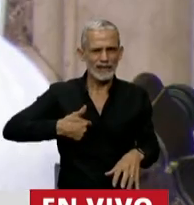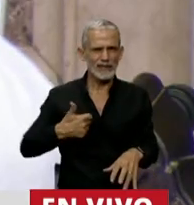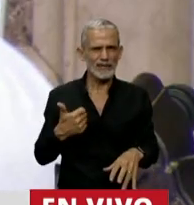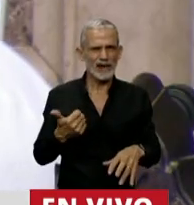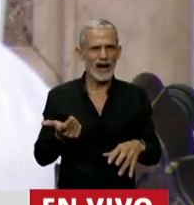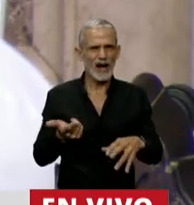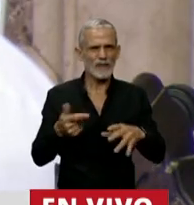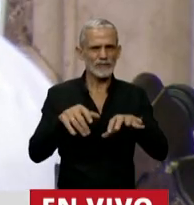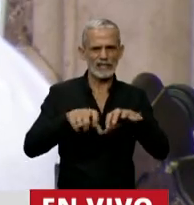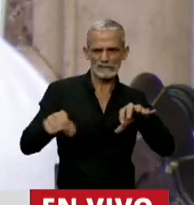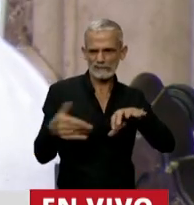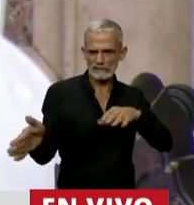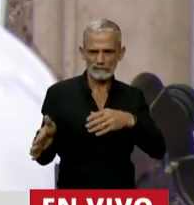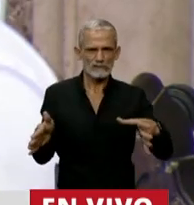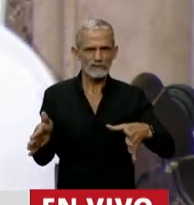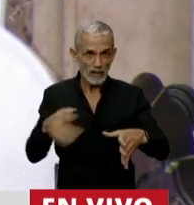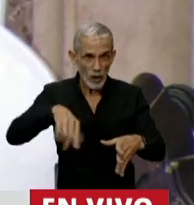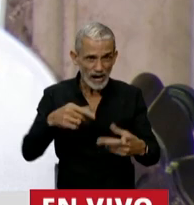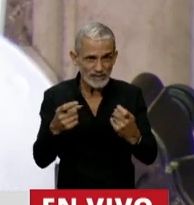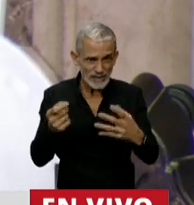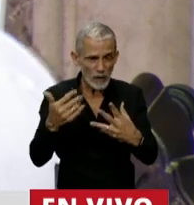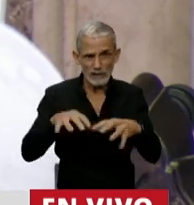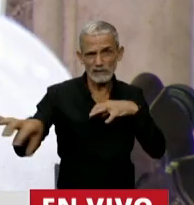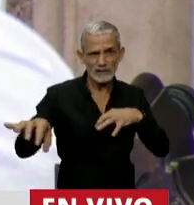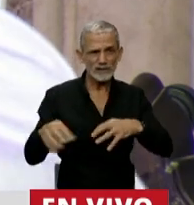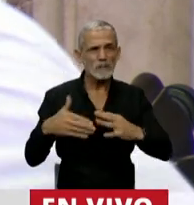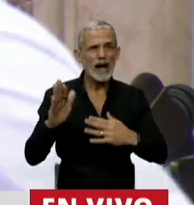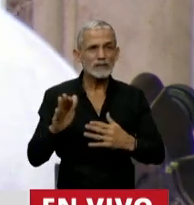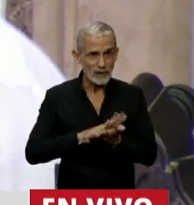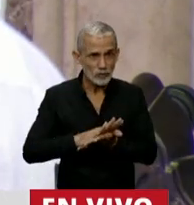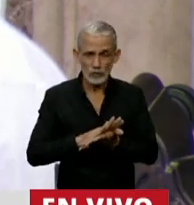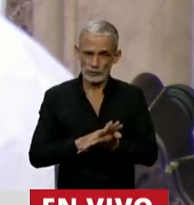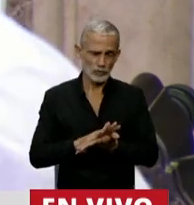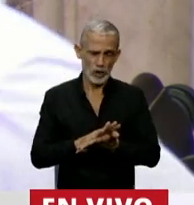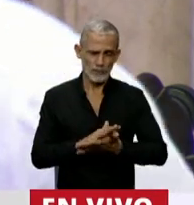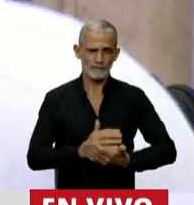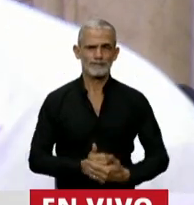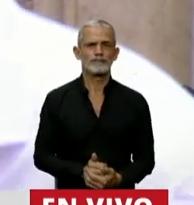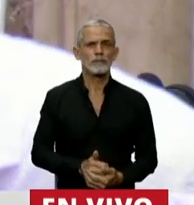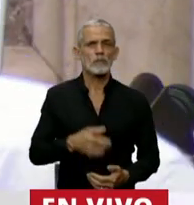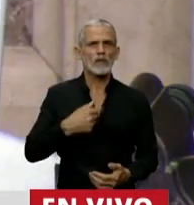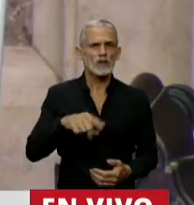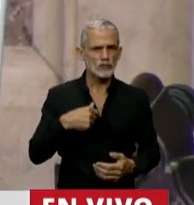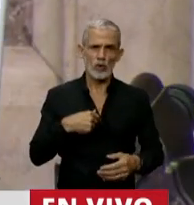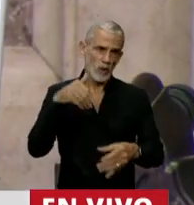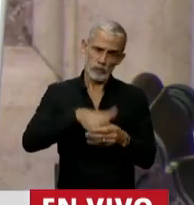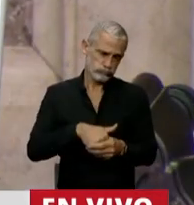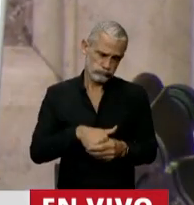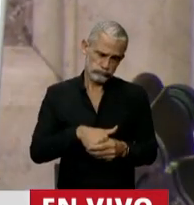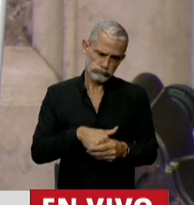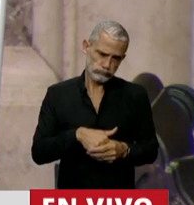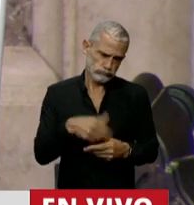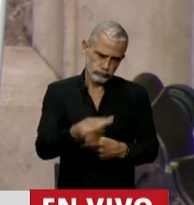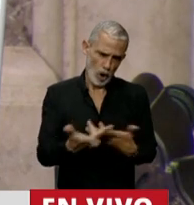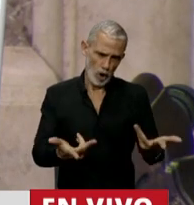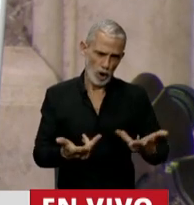que precisamente no es lo que necesitamos para salir adelante. No voy a acompañar este proyecto